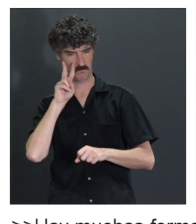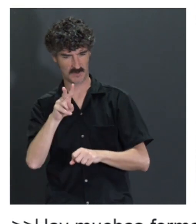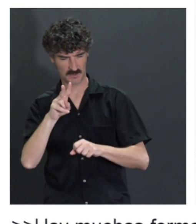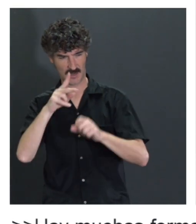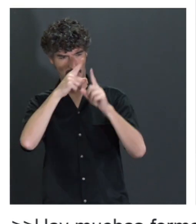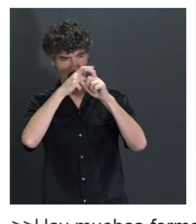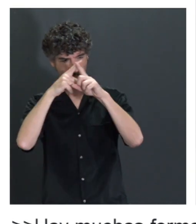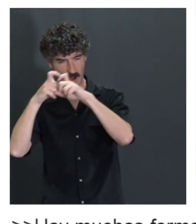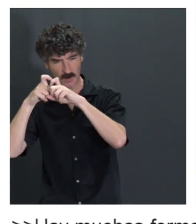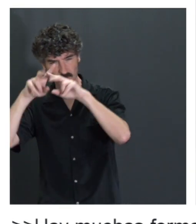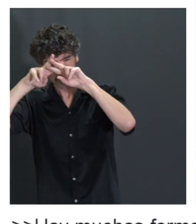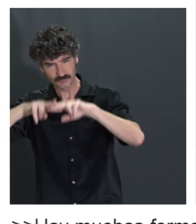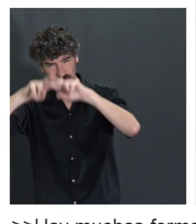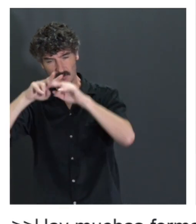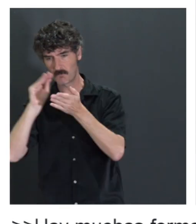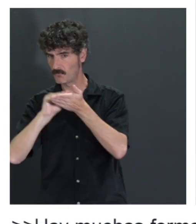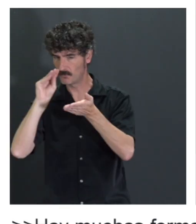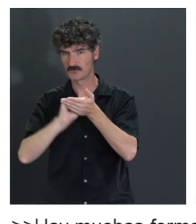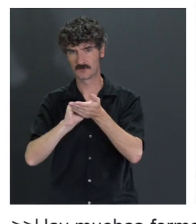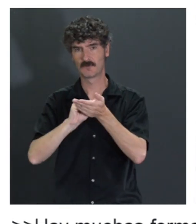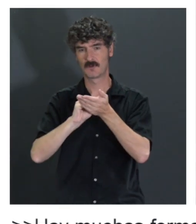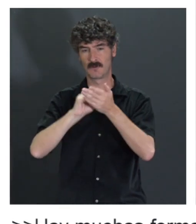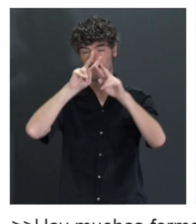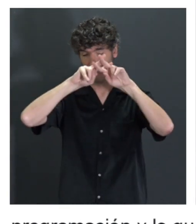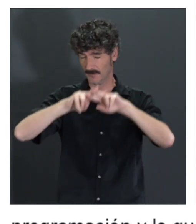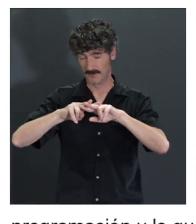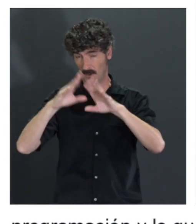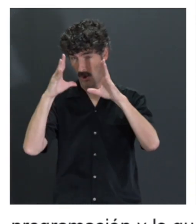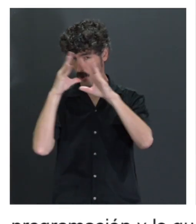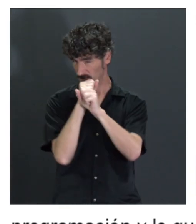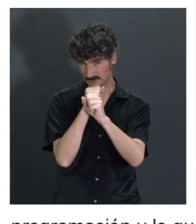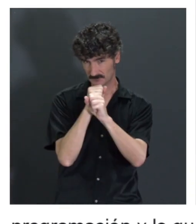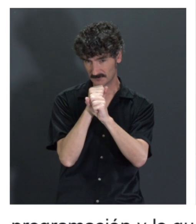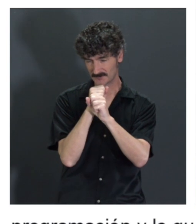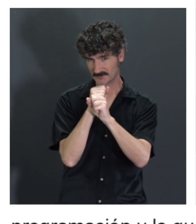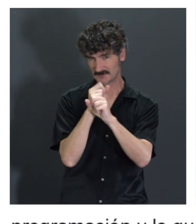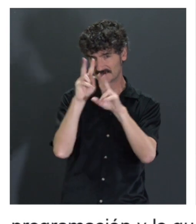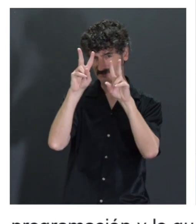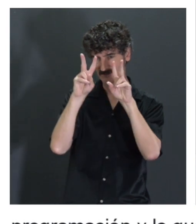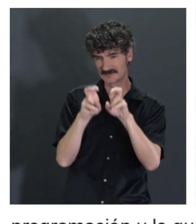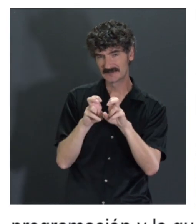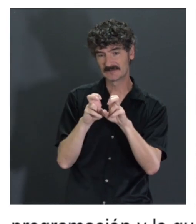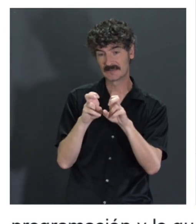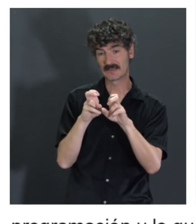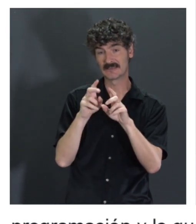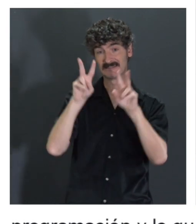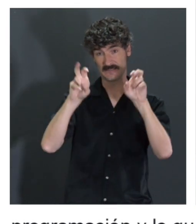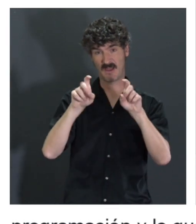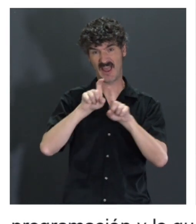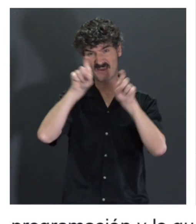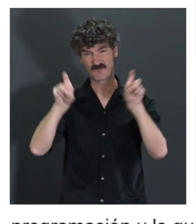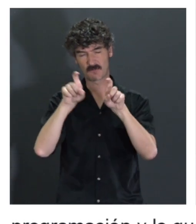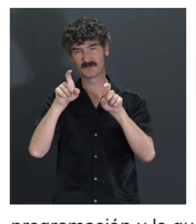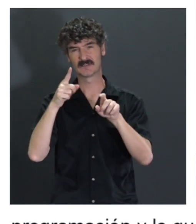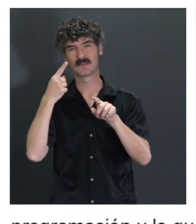algoritmos. Lo que pasa es que a veces, pues que eso también es una cajita negra, entonces también se está, hay una corriente, por lo menos en informática, muy